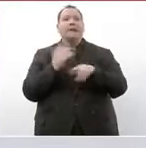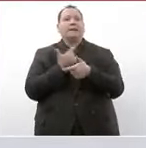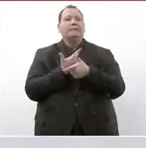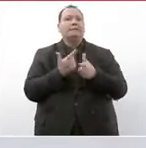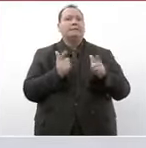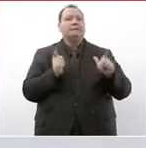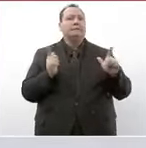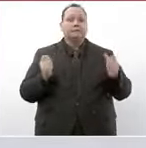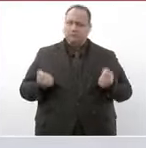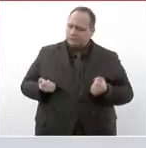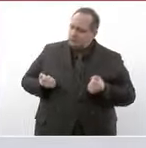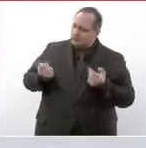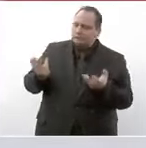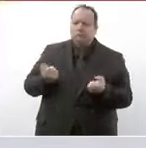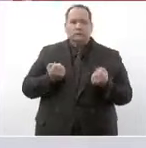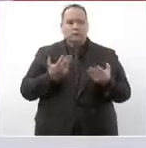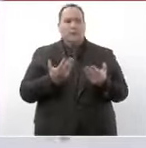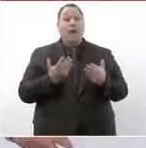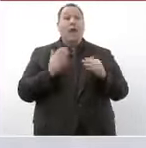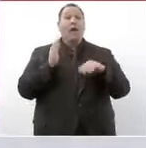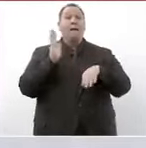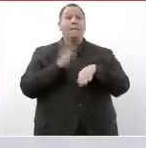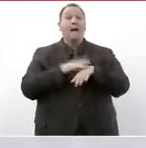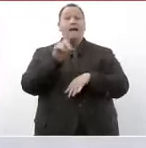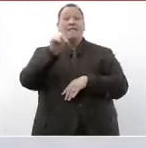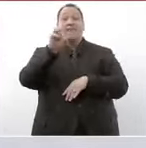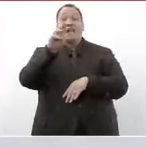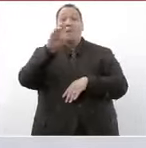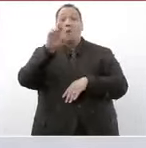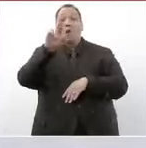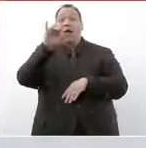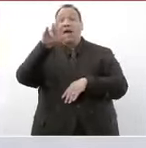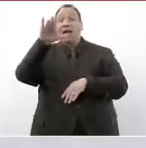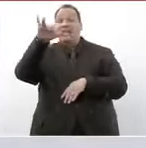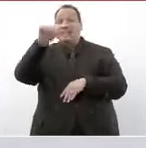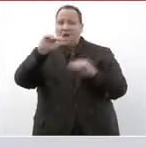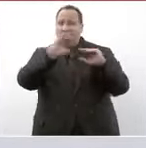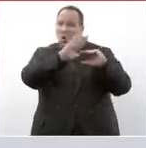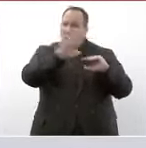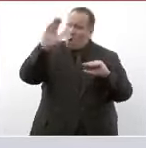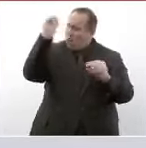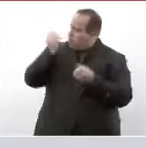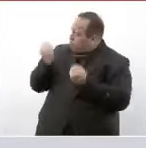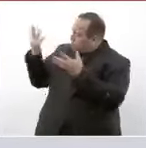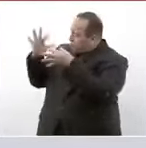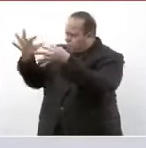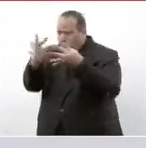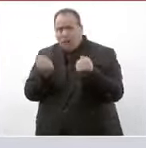es más democrática ese es el caso de Tijuana